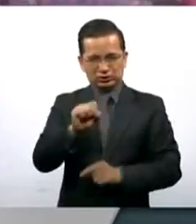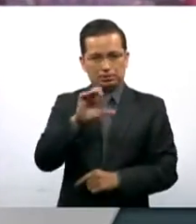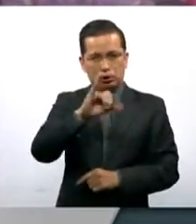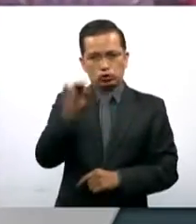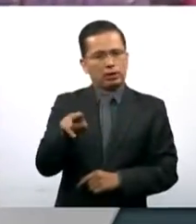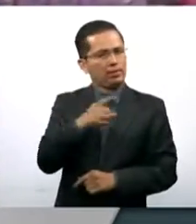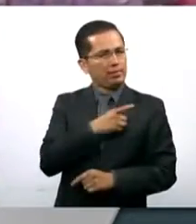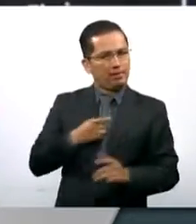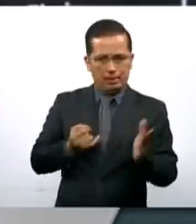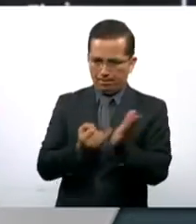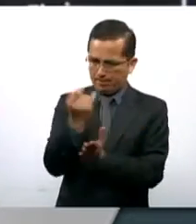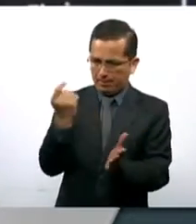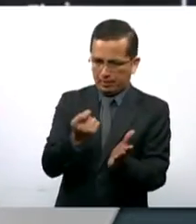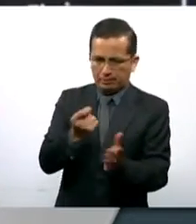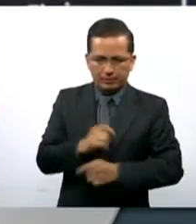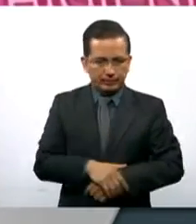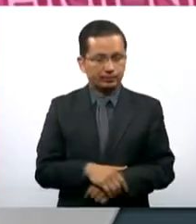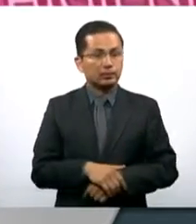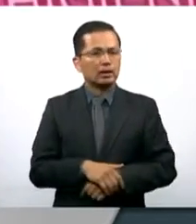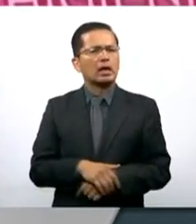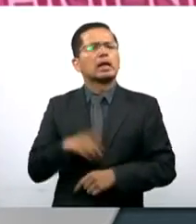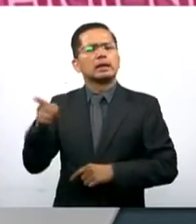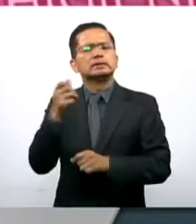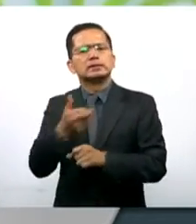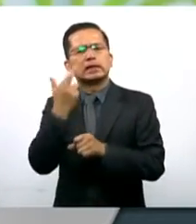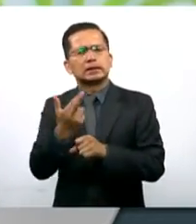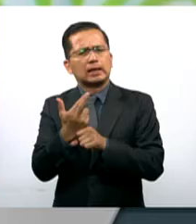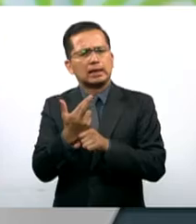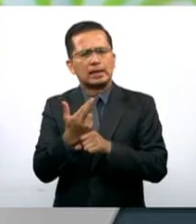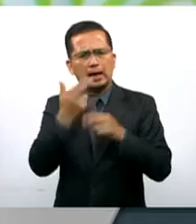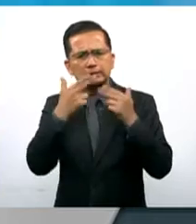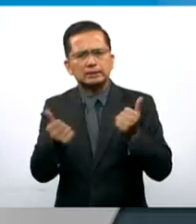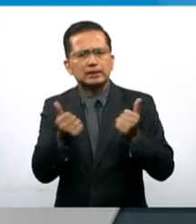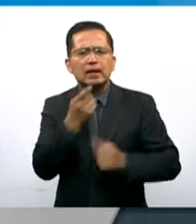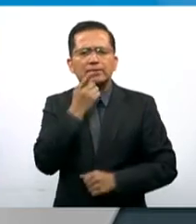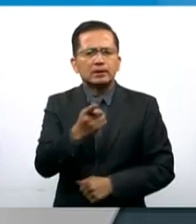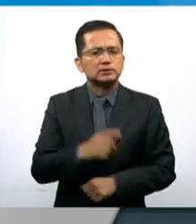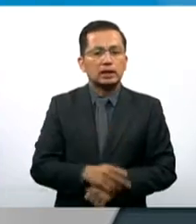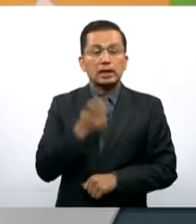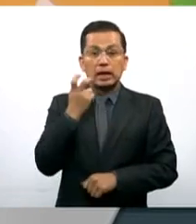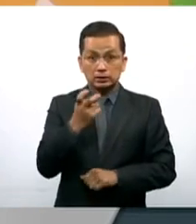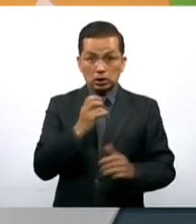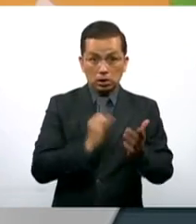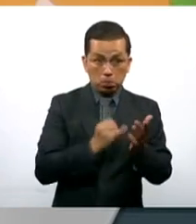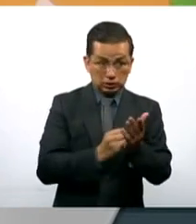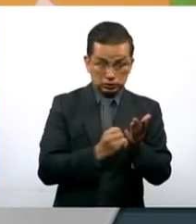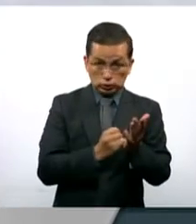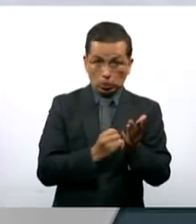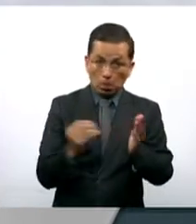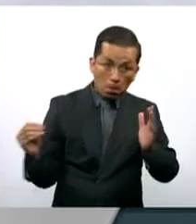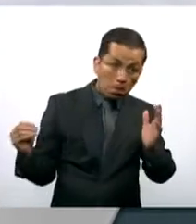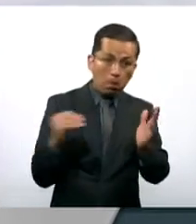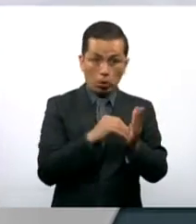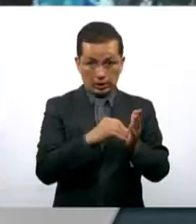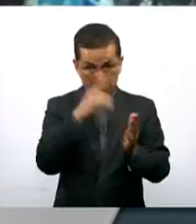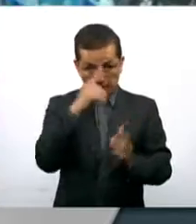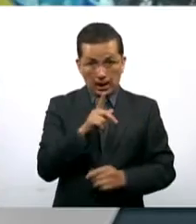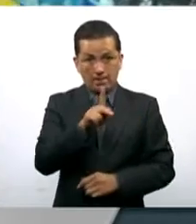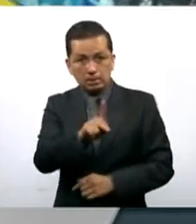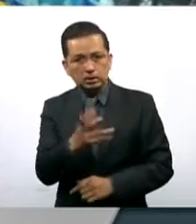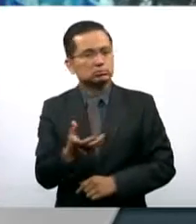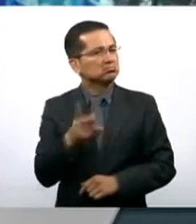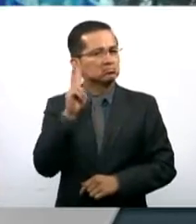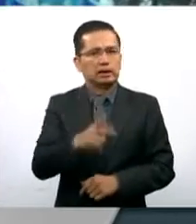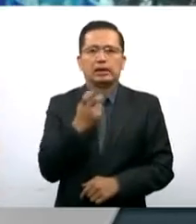Hacienda considera que el grabar los productos menstruales tiene una incidencia económica en las mujeres por su simple